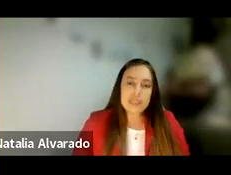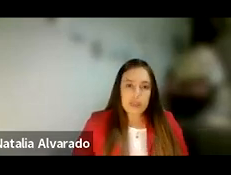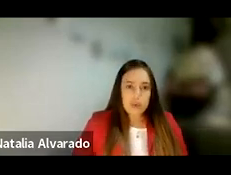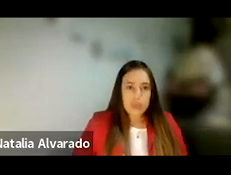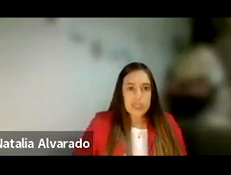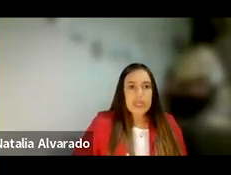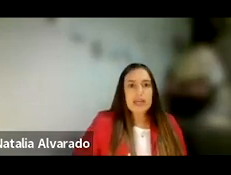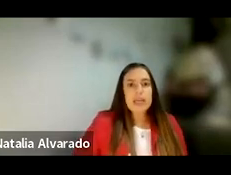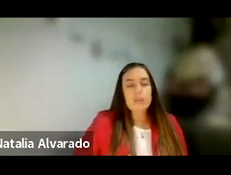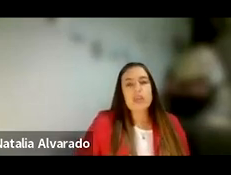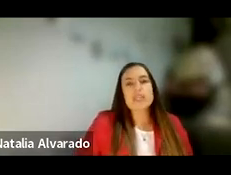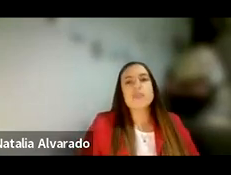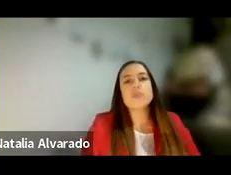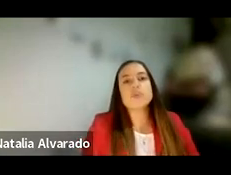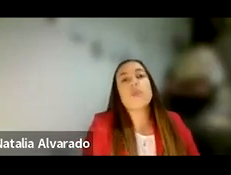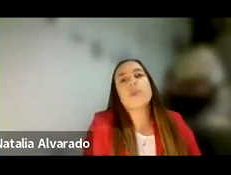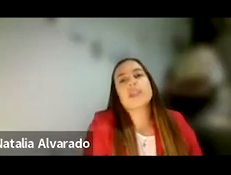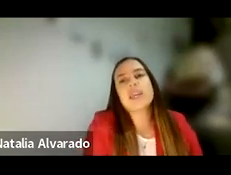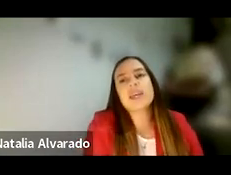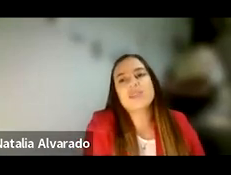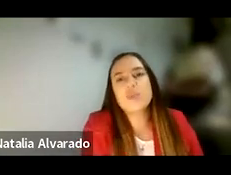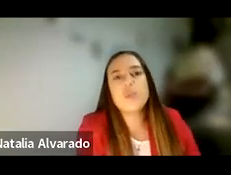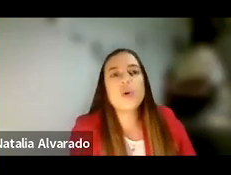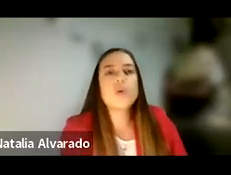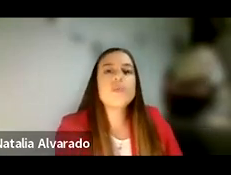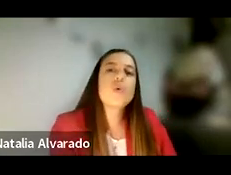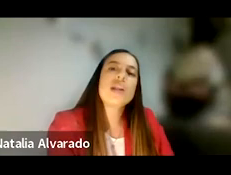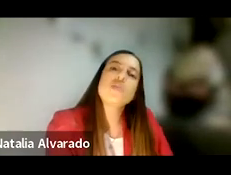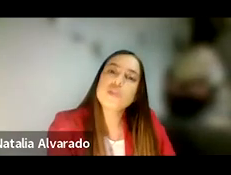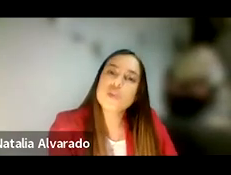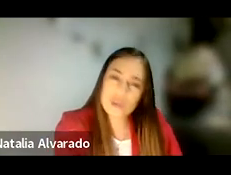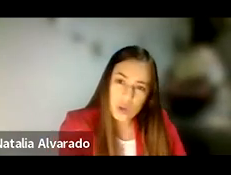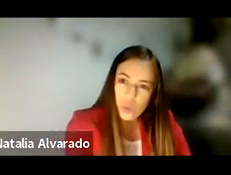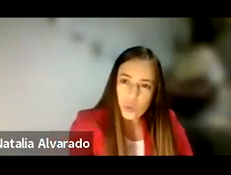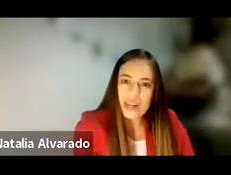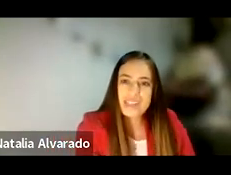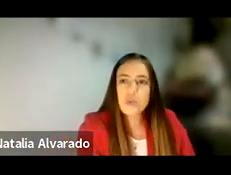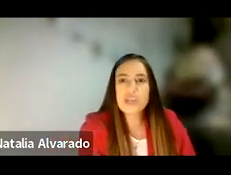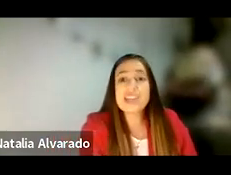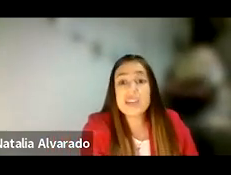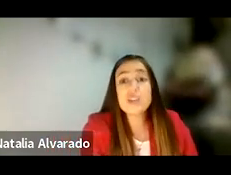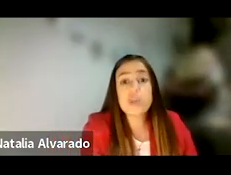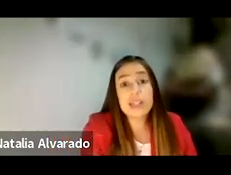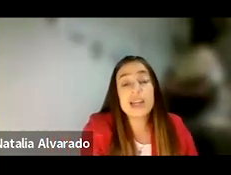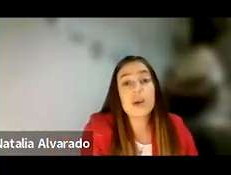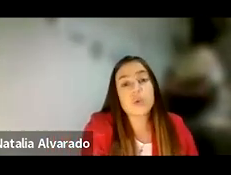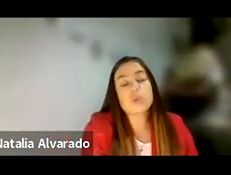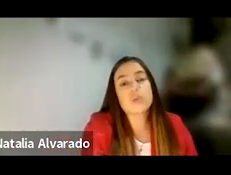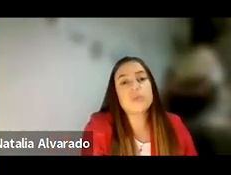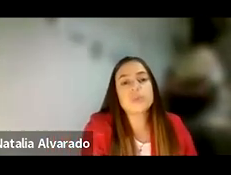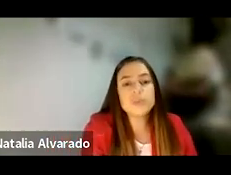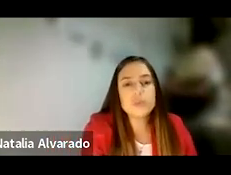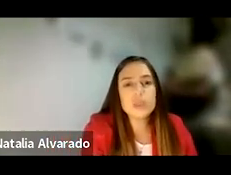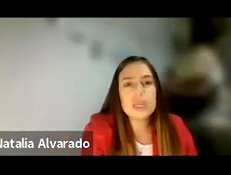Inicialmente me gustaría que pudiésemos comprender un poco cuáles son esos factores culturales y sociales que respaldan el